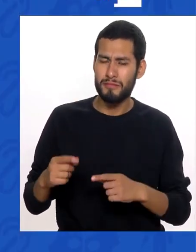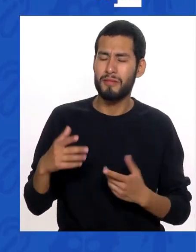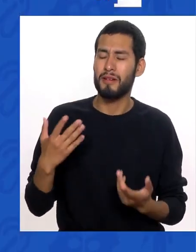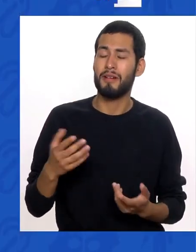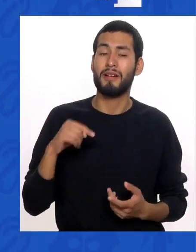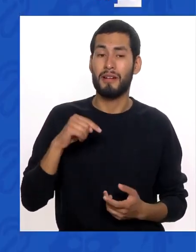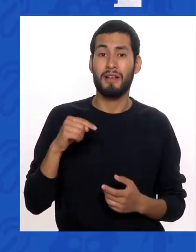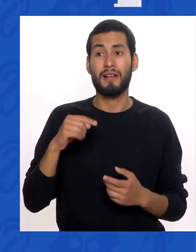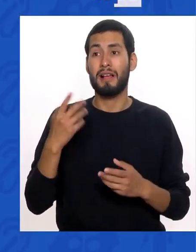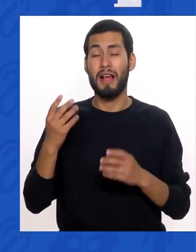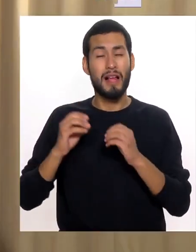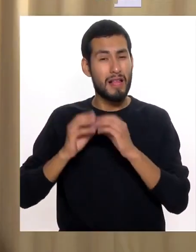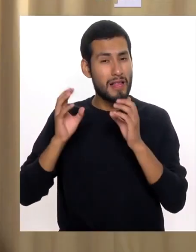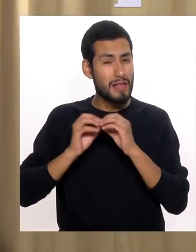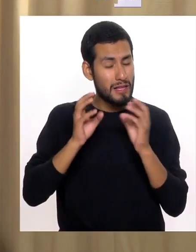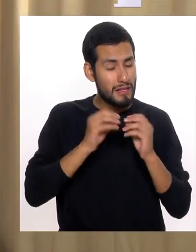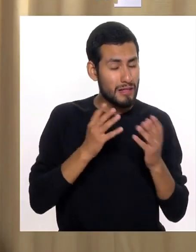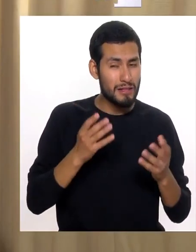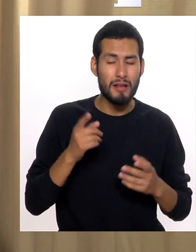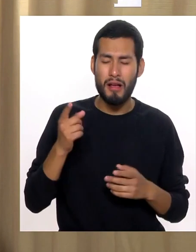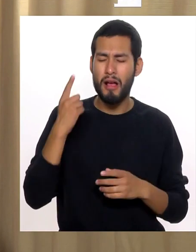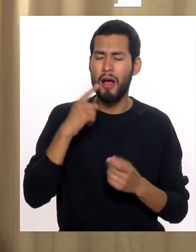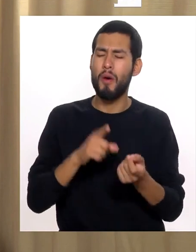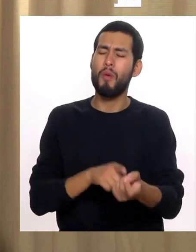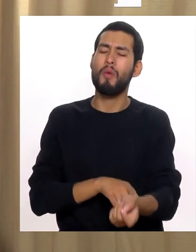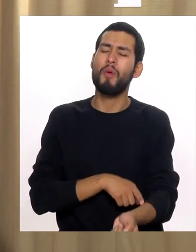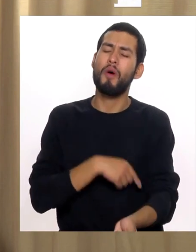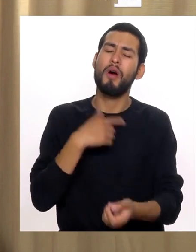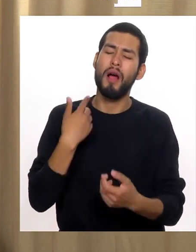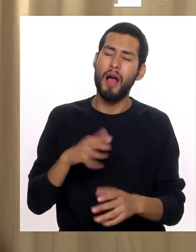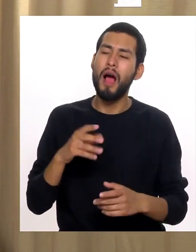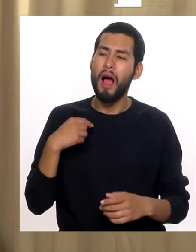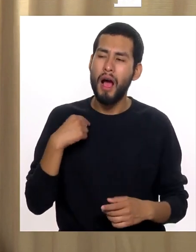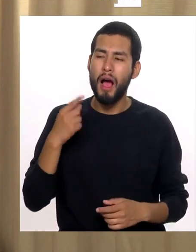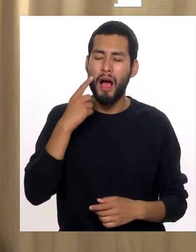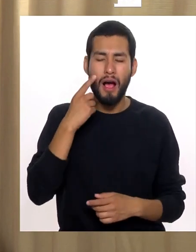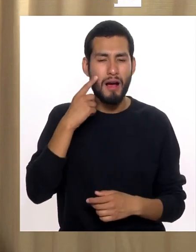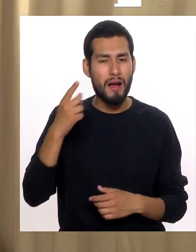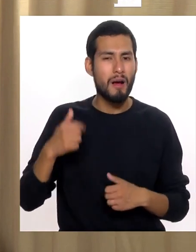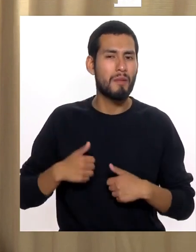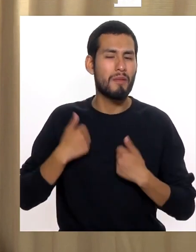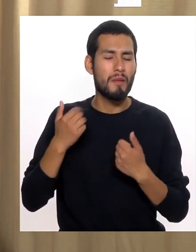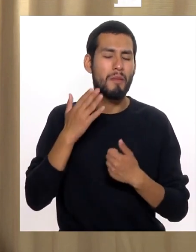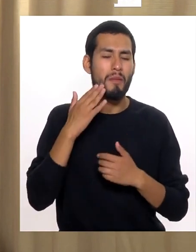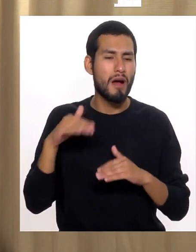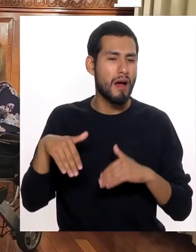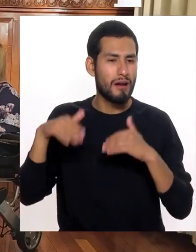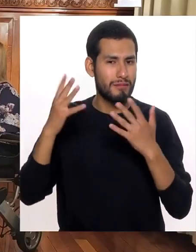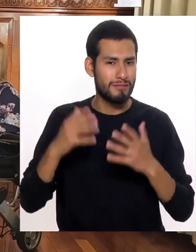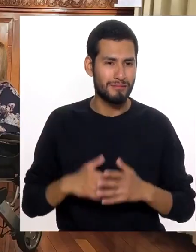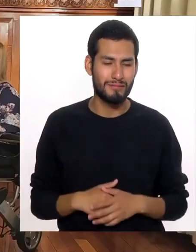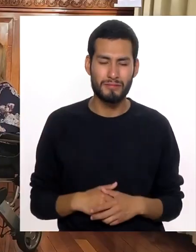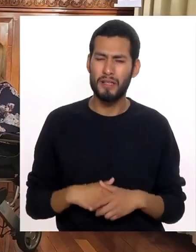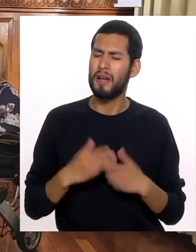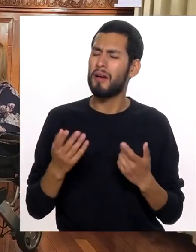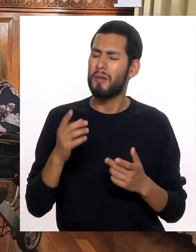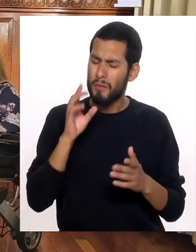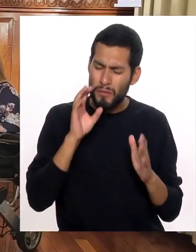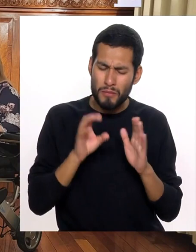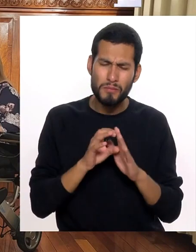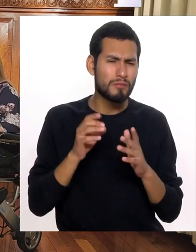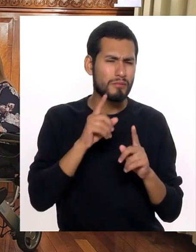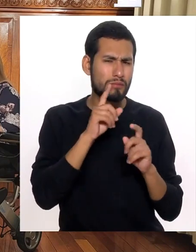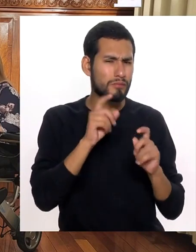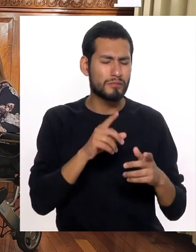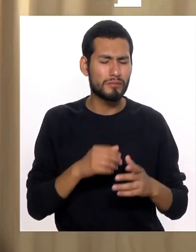es lo que sucede Sí Porque como están En el día a día Y ya se acostumbran Y se habitúan A esa forma de vida Y dime Por